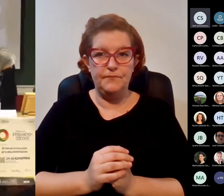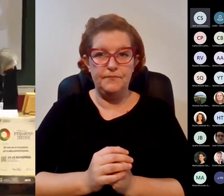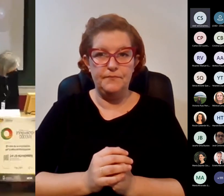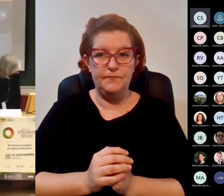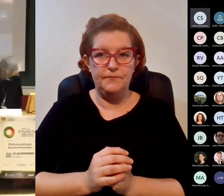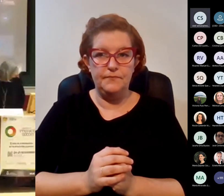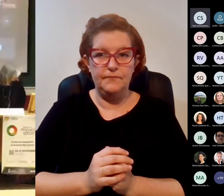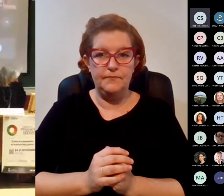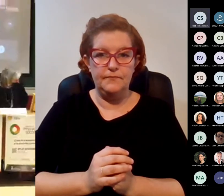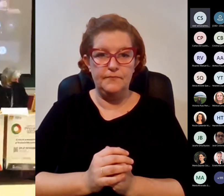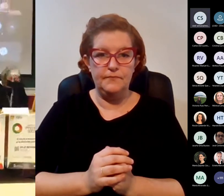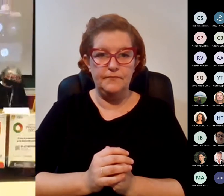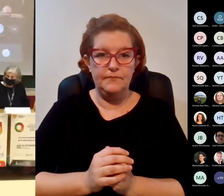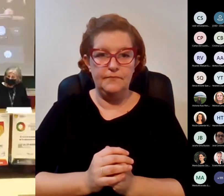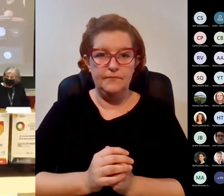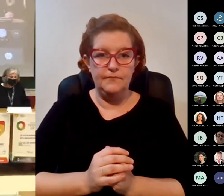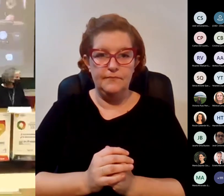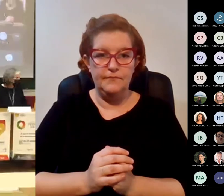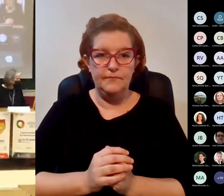espera que